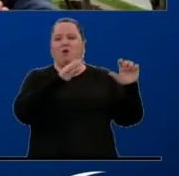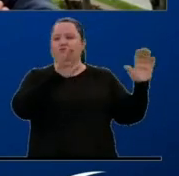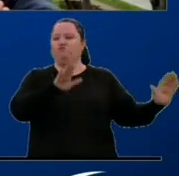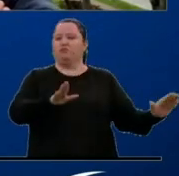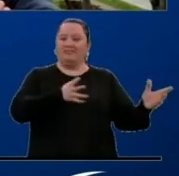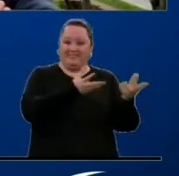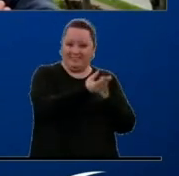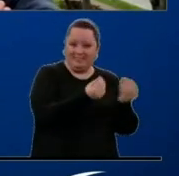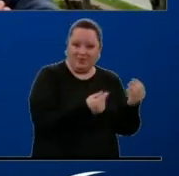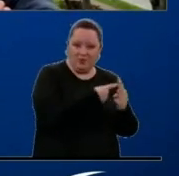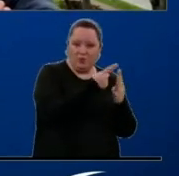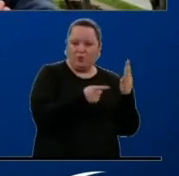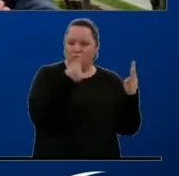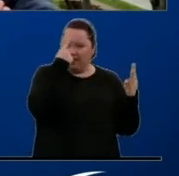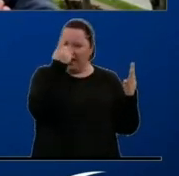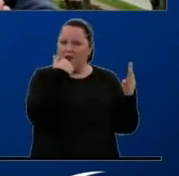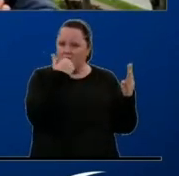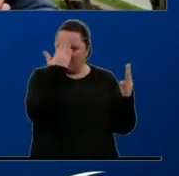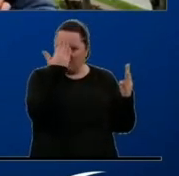bilateral al fuego, ¿qué sabe usted, Ariel?